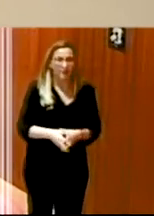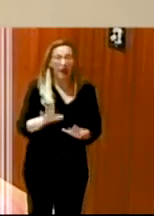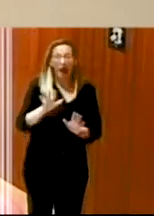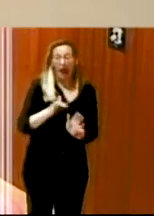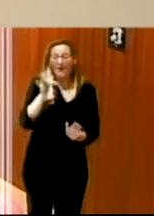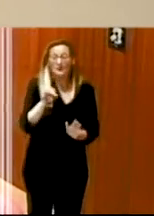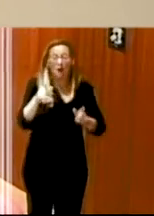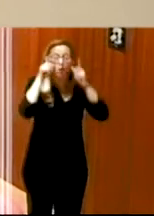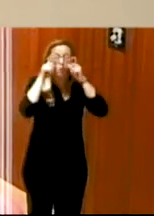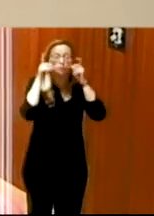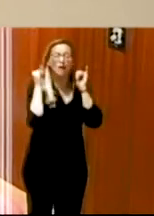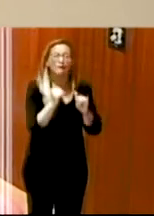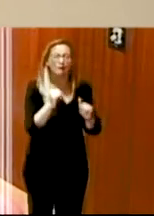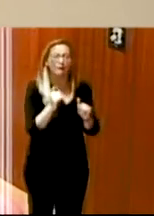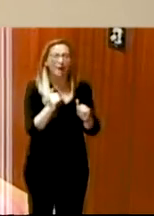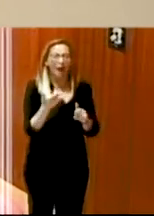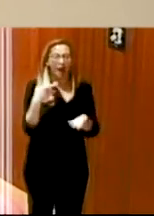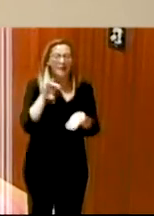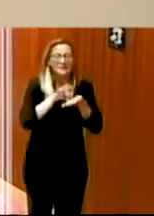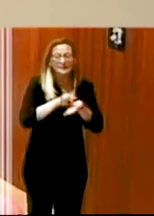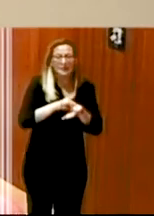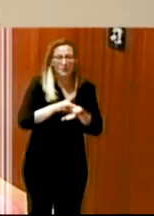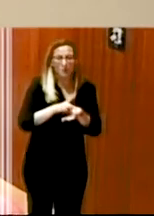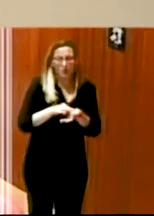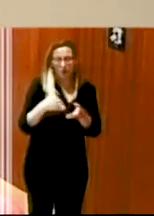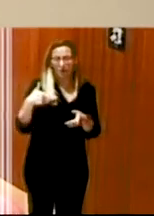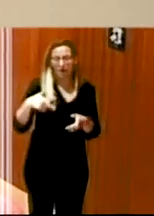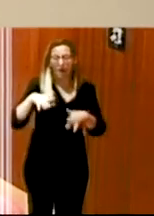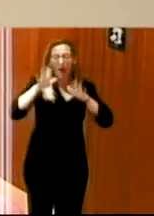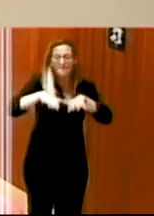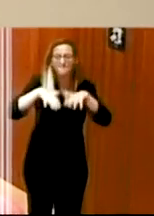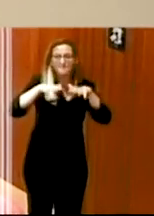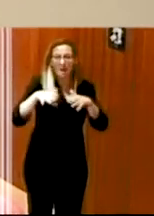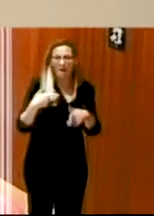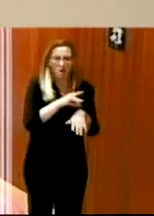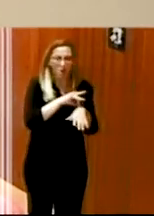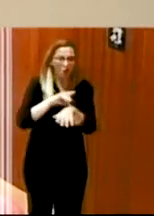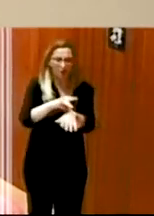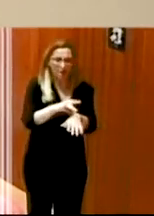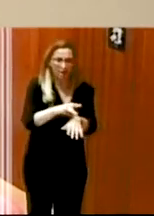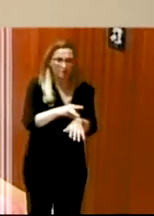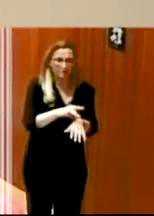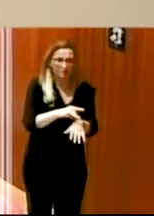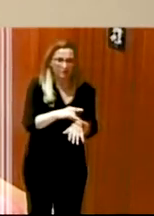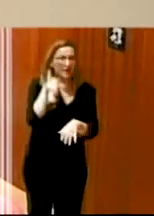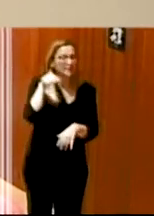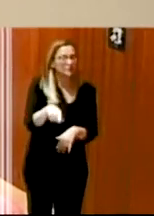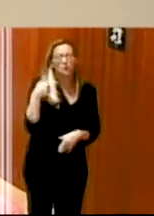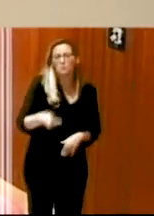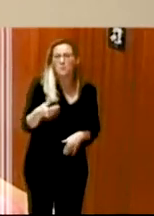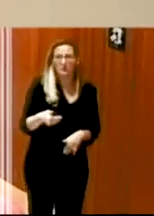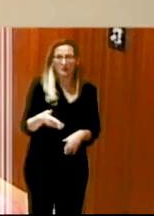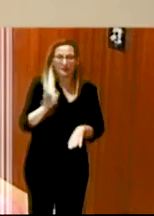que es otra cosa muy importante que no en todos los sitios se ha trabajado con eso y es fundamental para trabajar esa